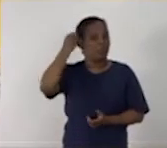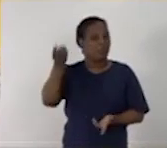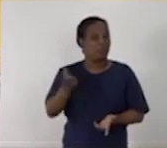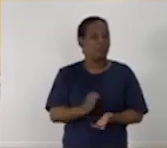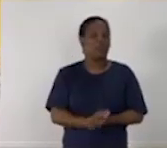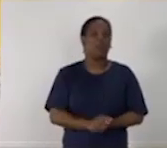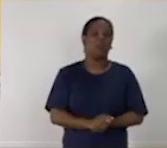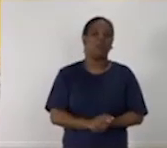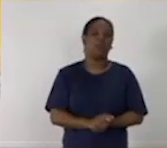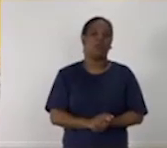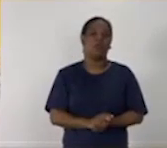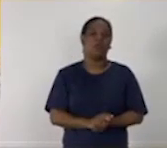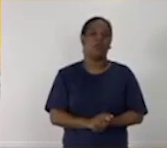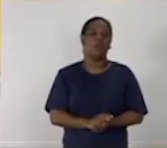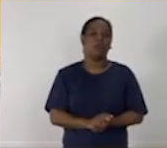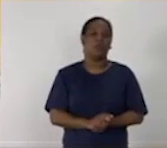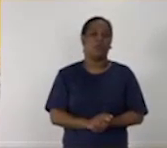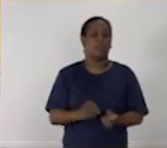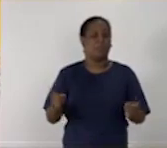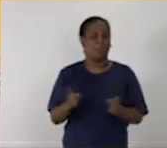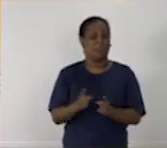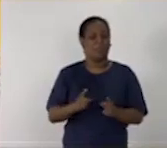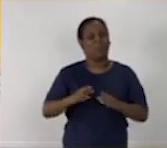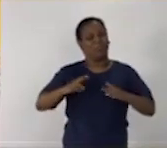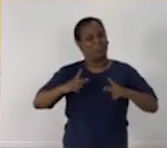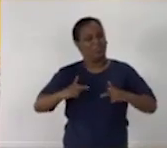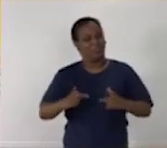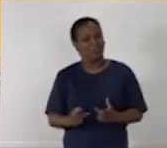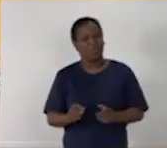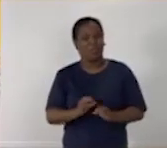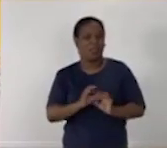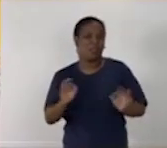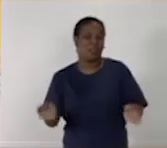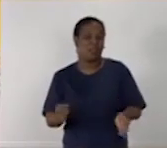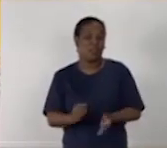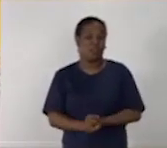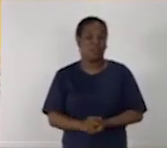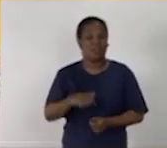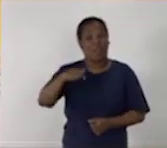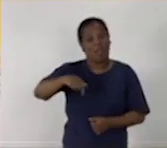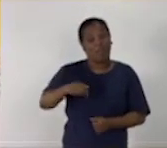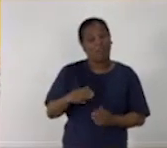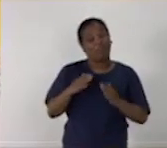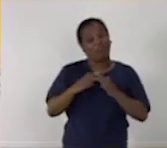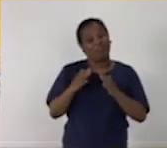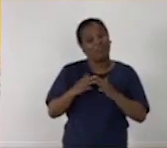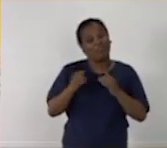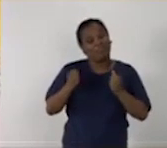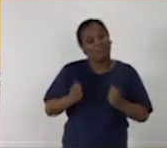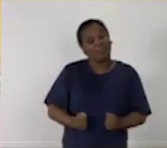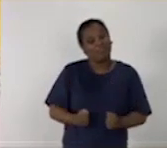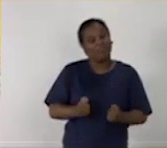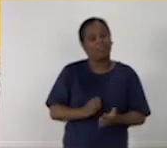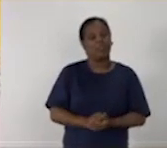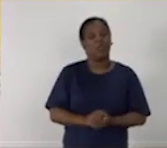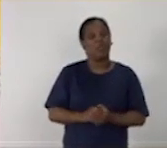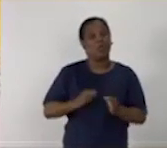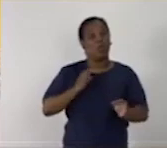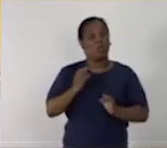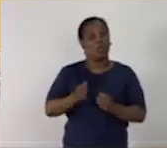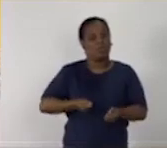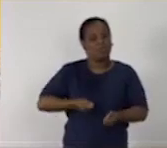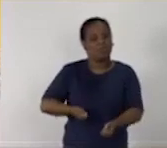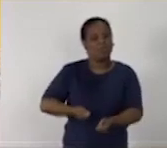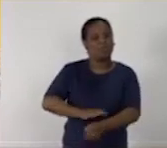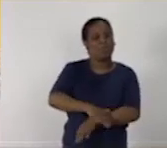pronto volverá todo a la normalidad. De momento debemos mantenernos en las casas, extremando las medidas higiénicas